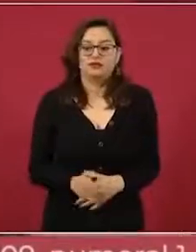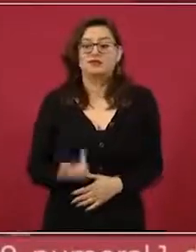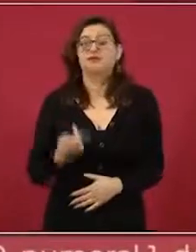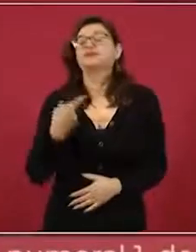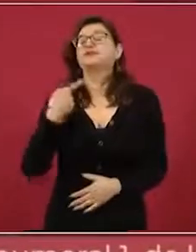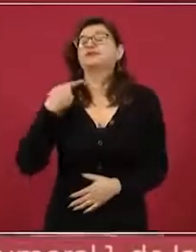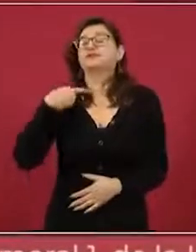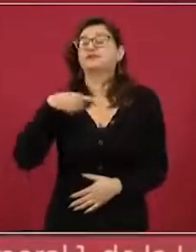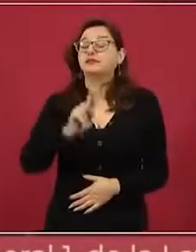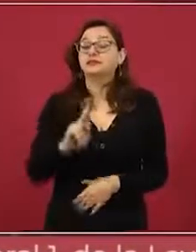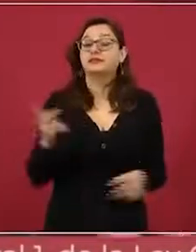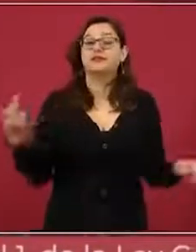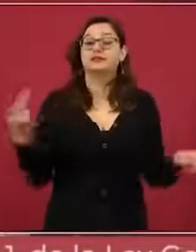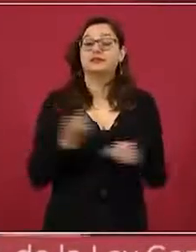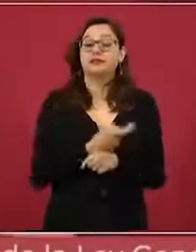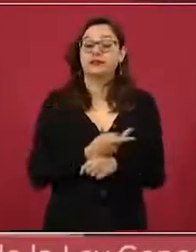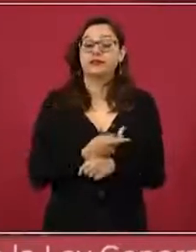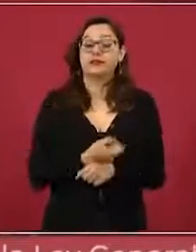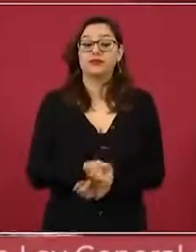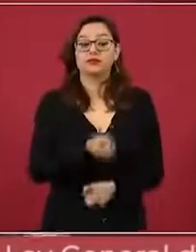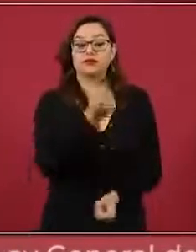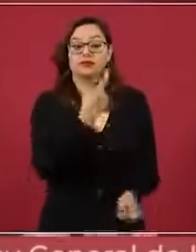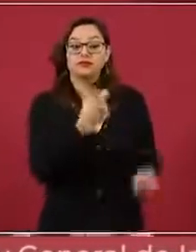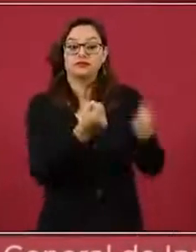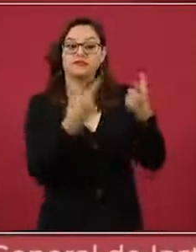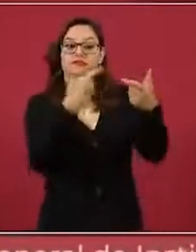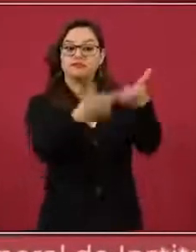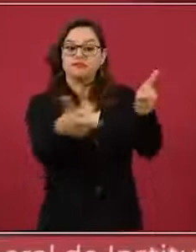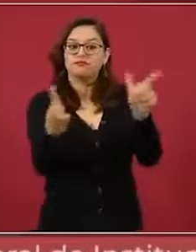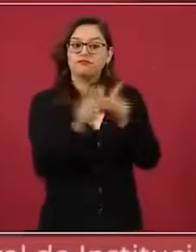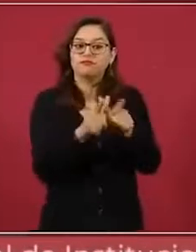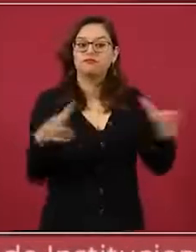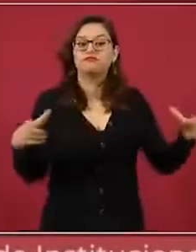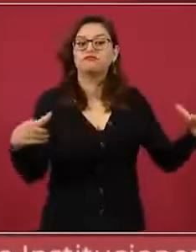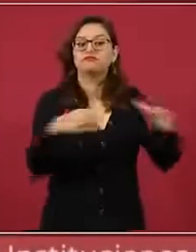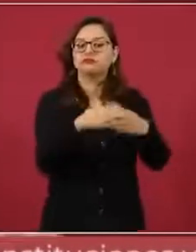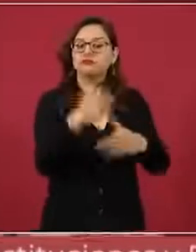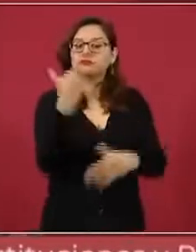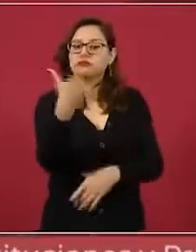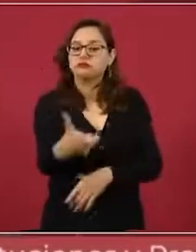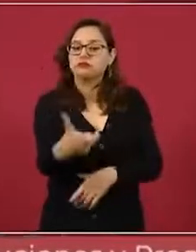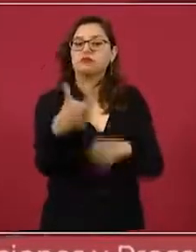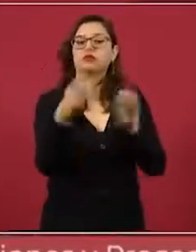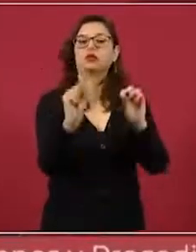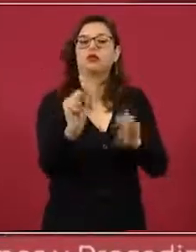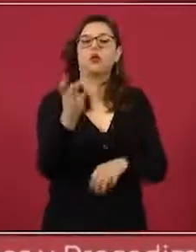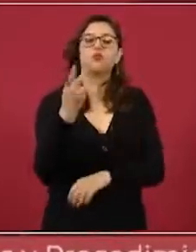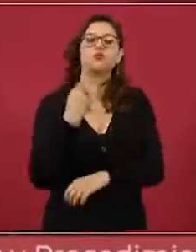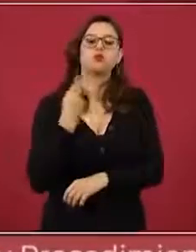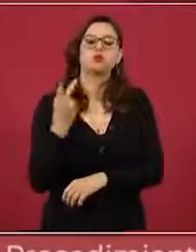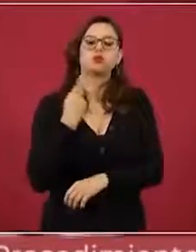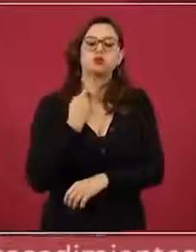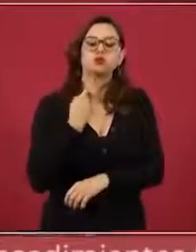oportunistas que por razones económicas o por razones políticas o por lucimiento